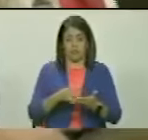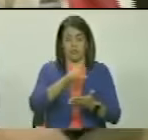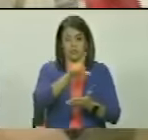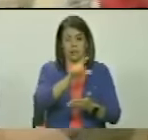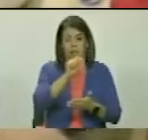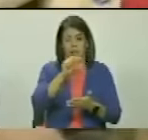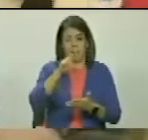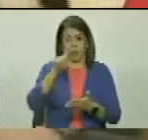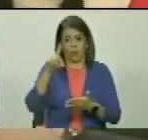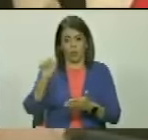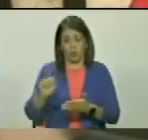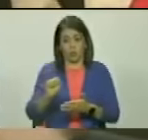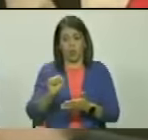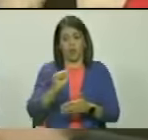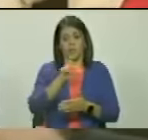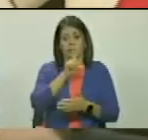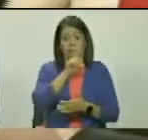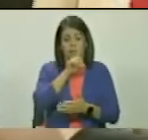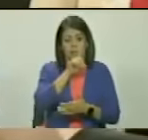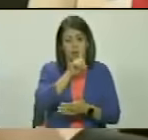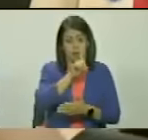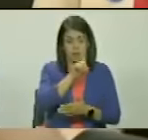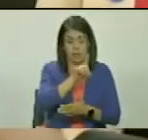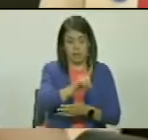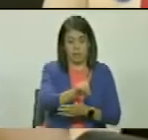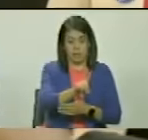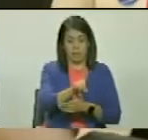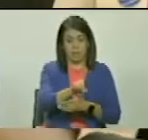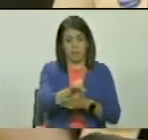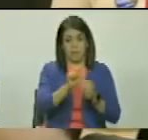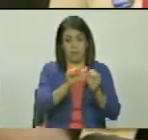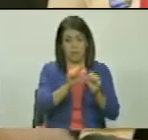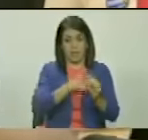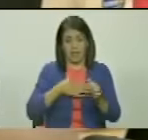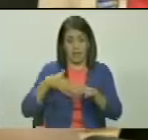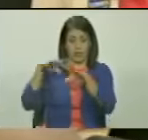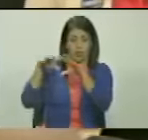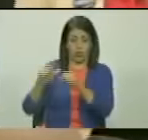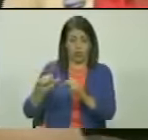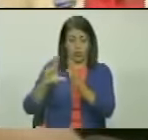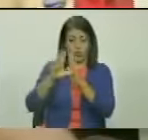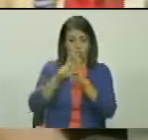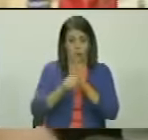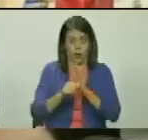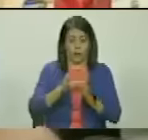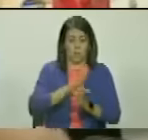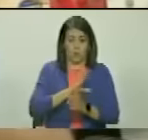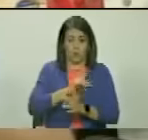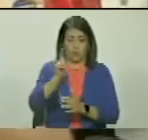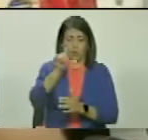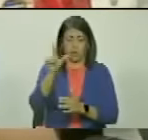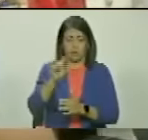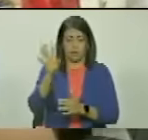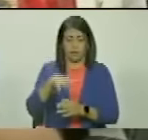arbitrario más que arbitral porque es un laudo arbitrario que nos pretendió despojar de un territorio que es nuestro